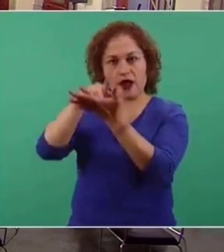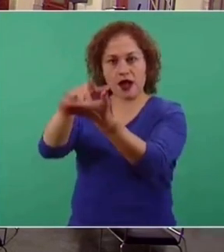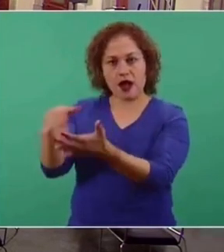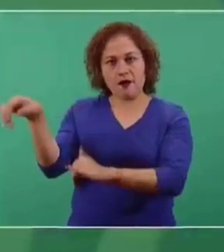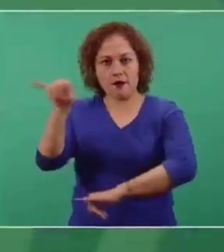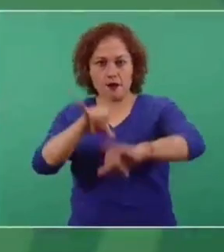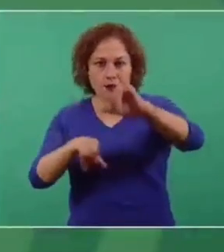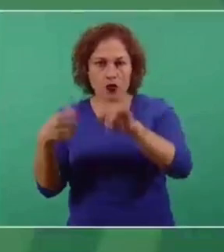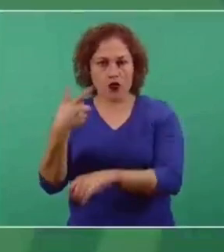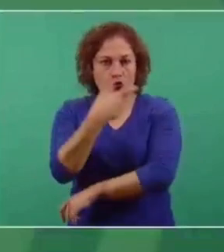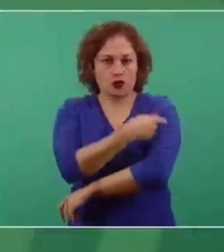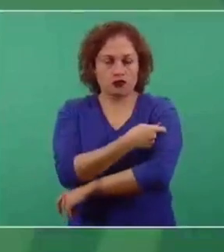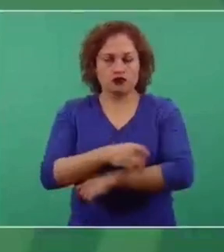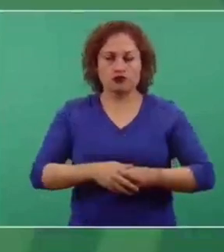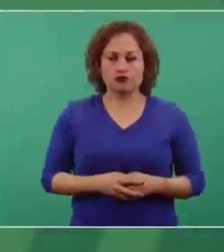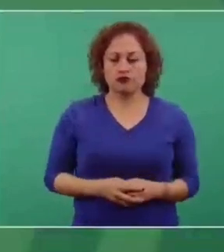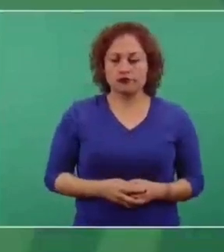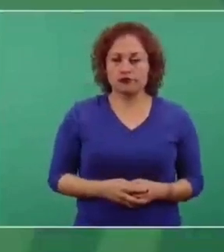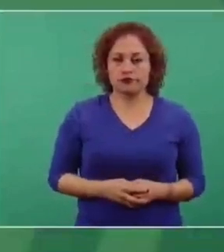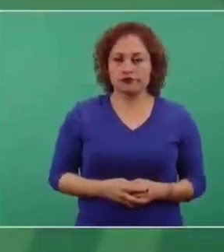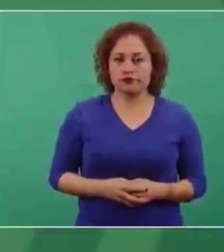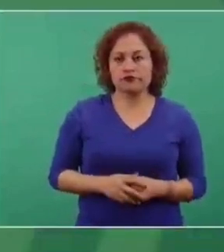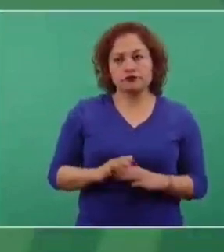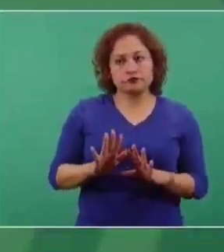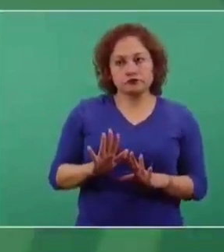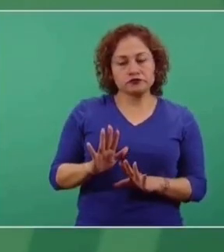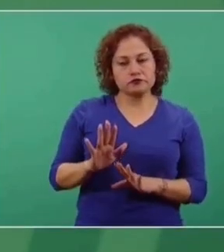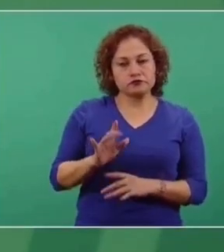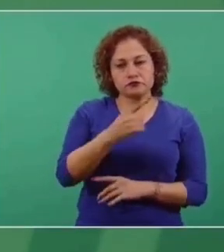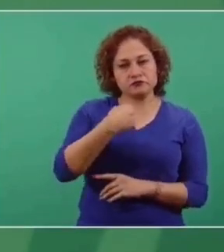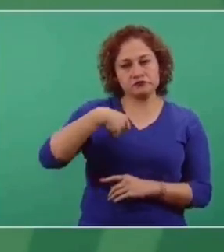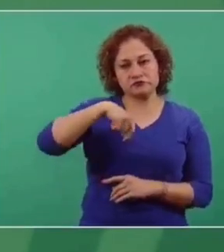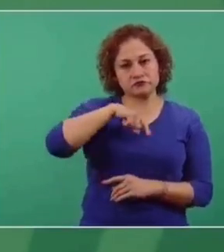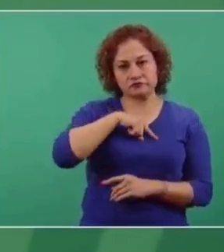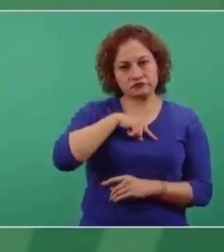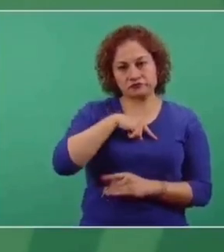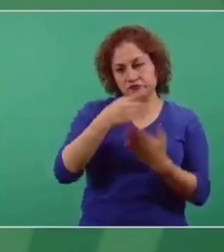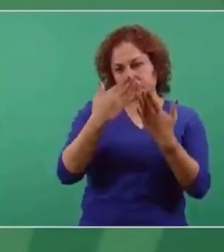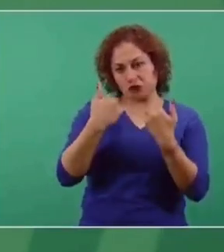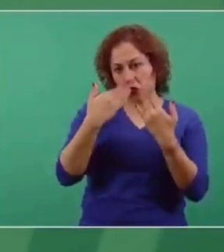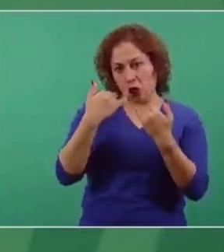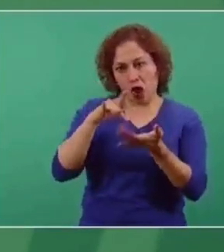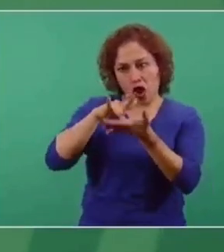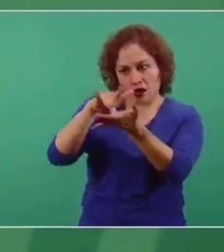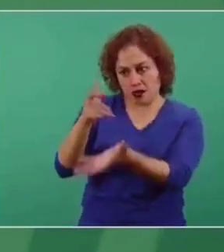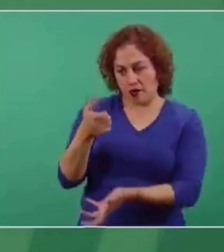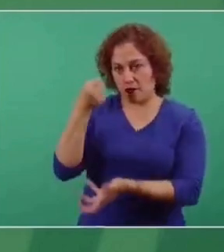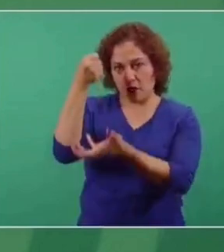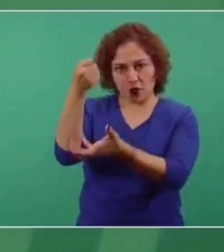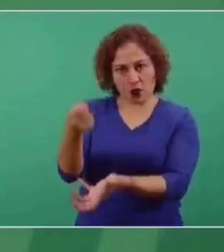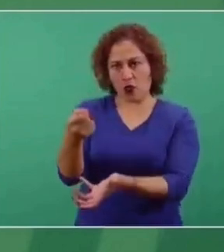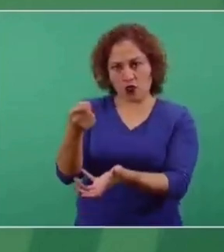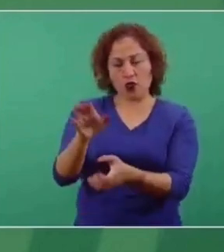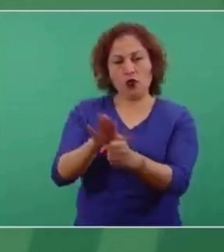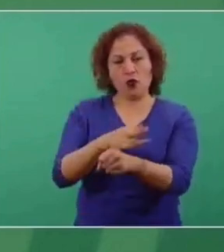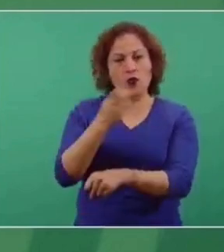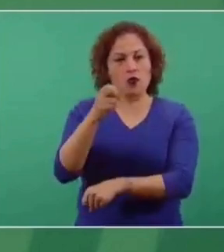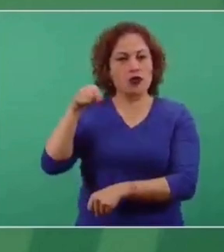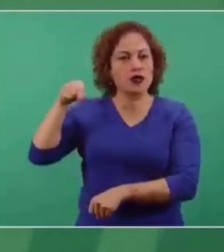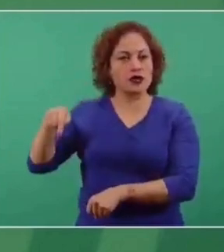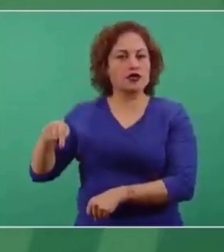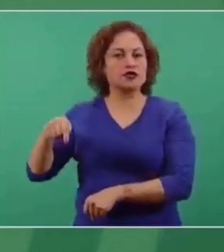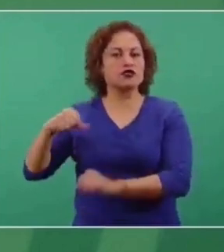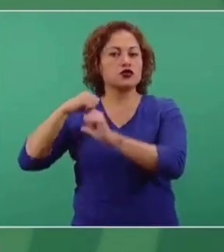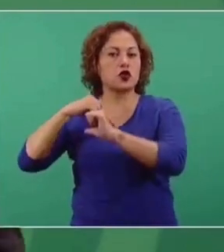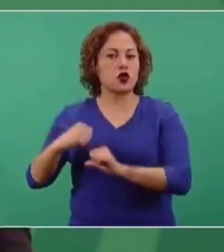desarrollo de la vacuna, no tenemos contemplado ese tipo de apoyos, por eso está Conacyt, por eso